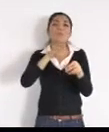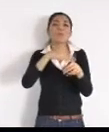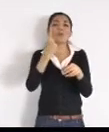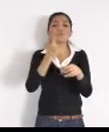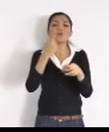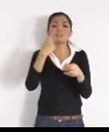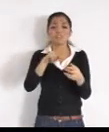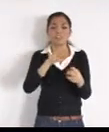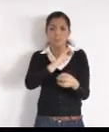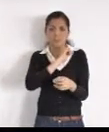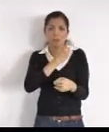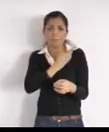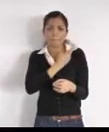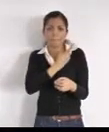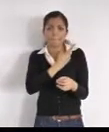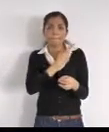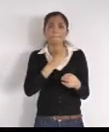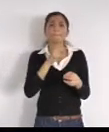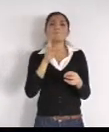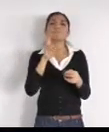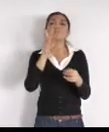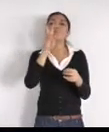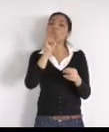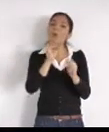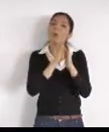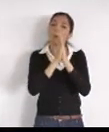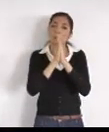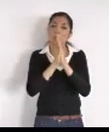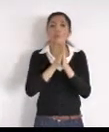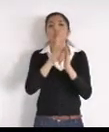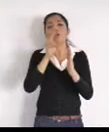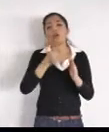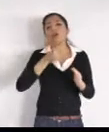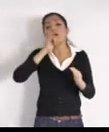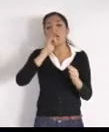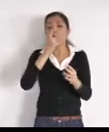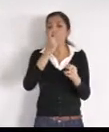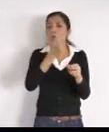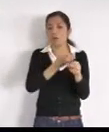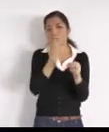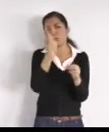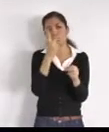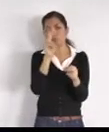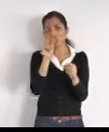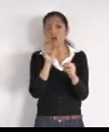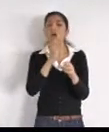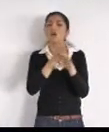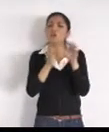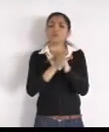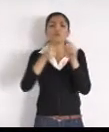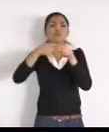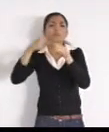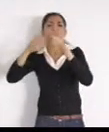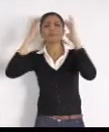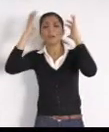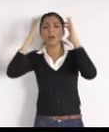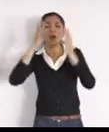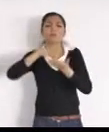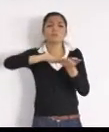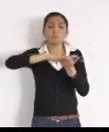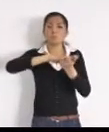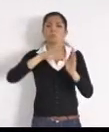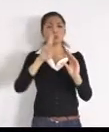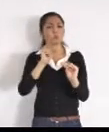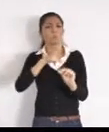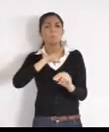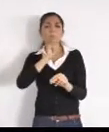esta agua, y en el tema, de los metales, que generan, esas condiciones, en la tubería, ya estamos trabajando, para no extraer, ya más